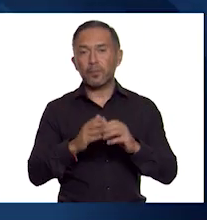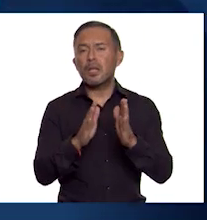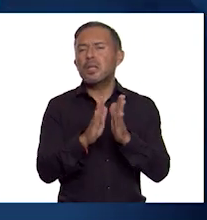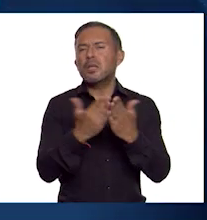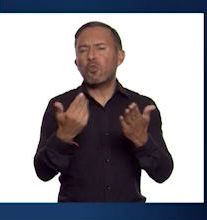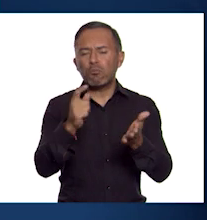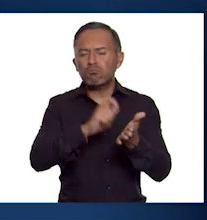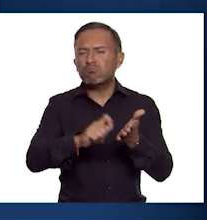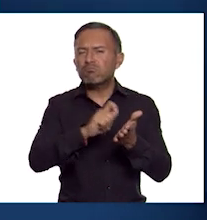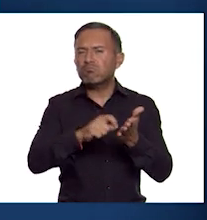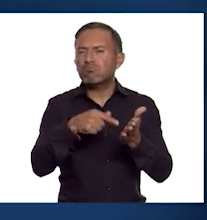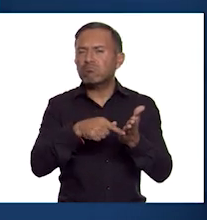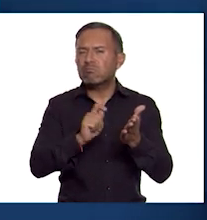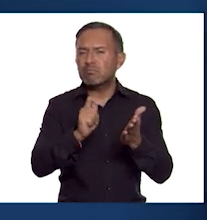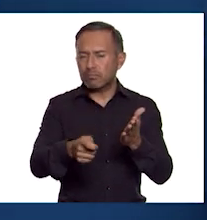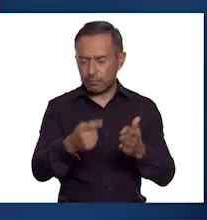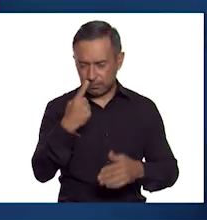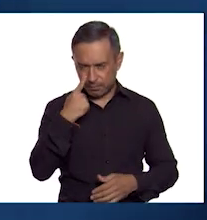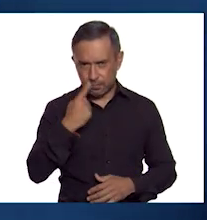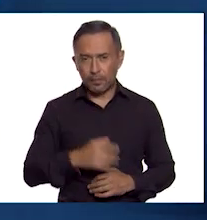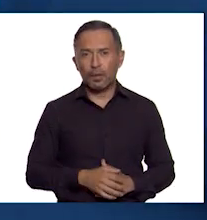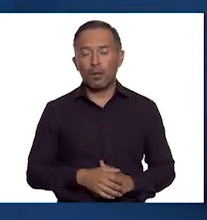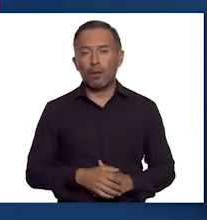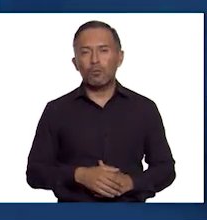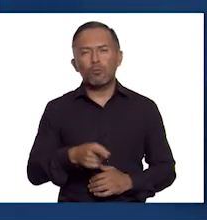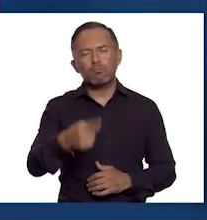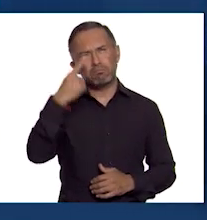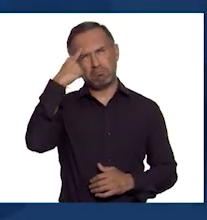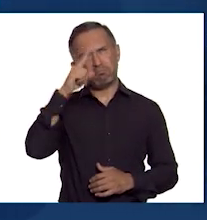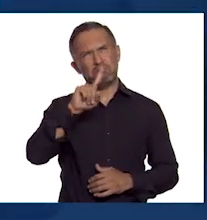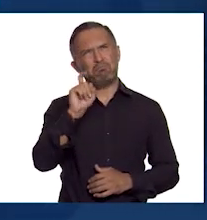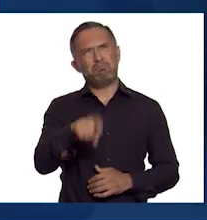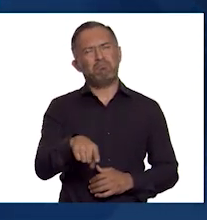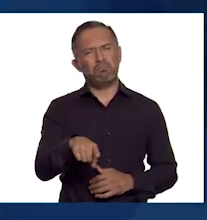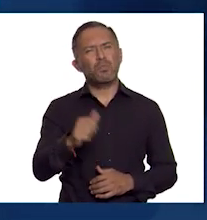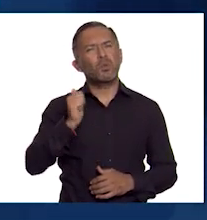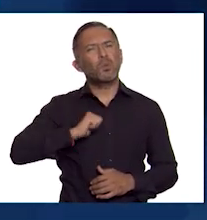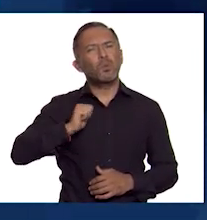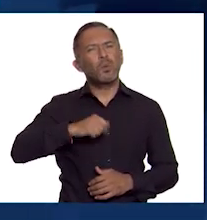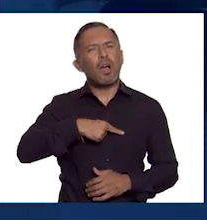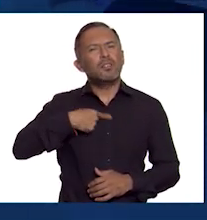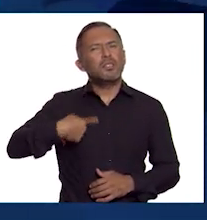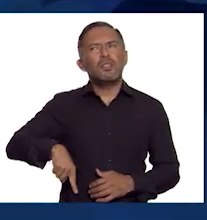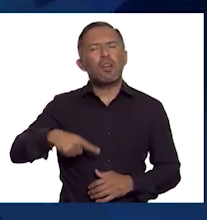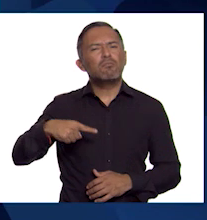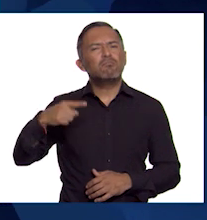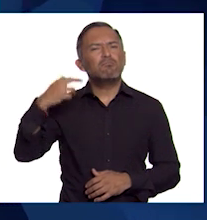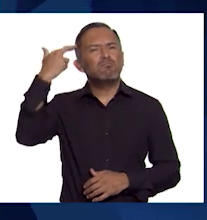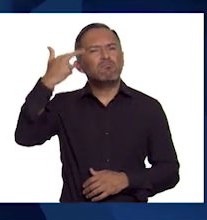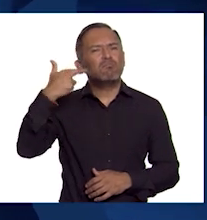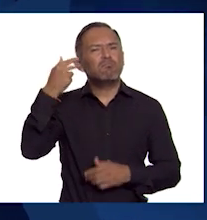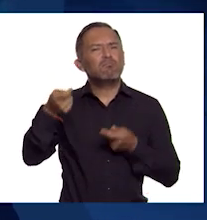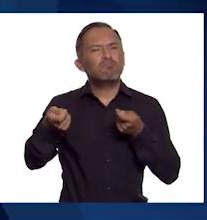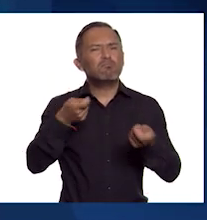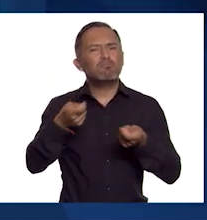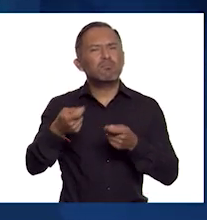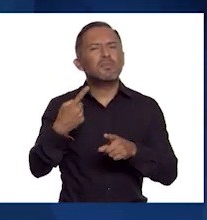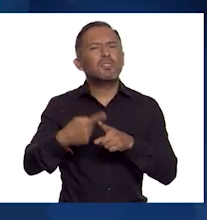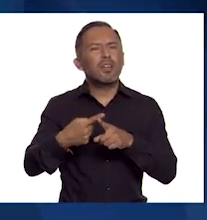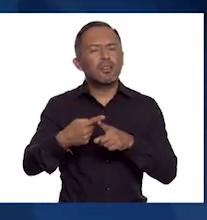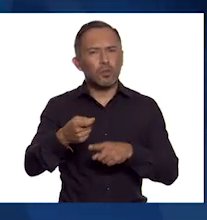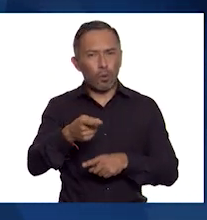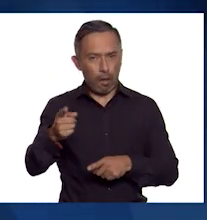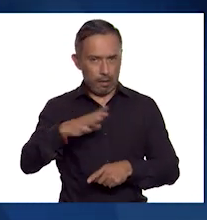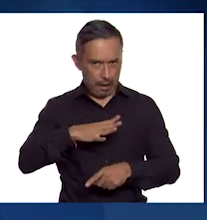lo siguiente? Se han preguntado, ¿Quién gobernaba China? Hay una figura fundamental en las dinastías